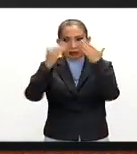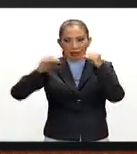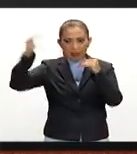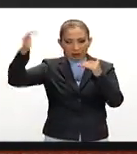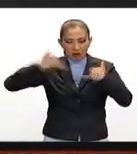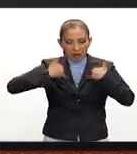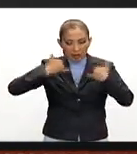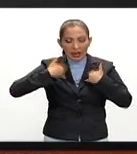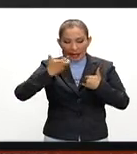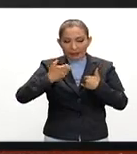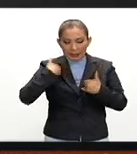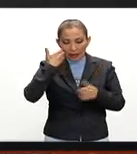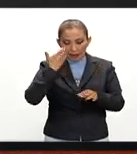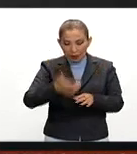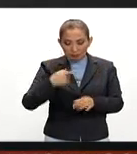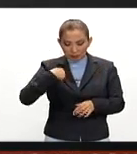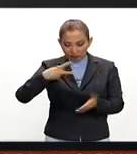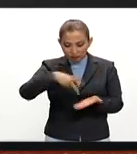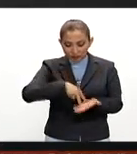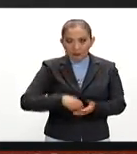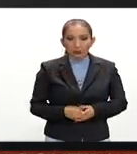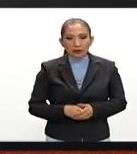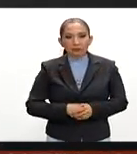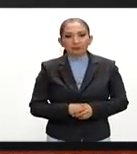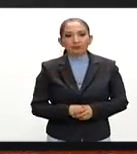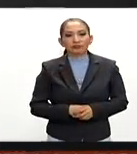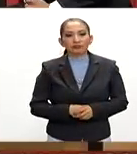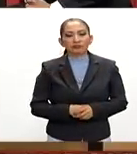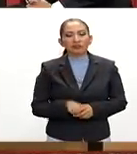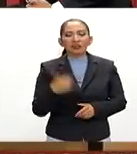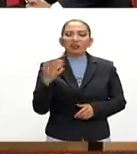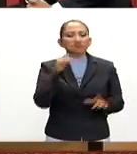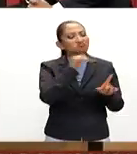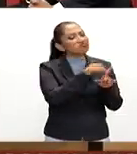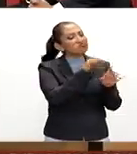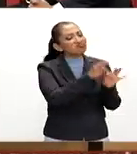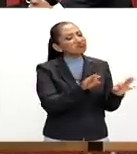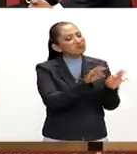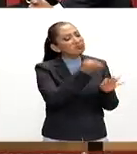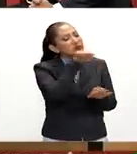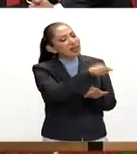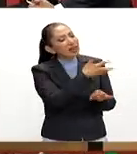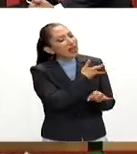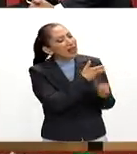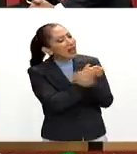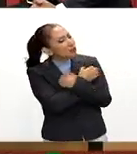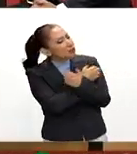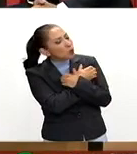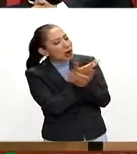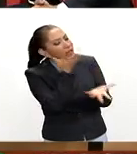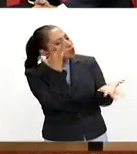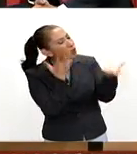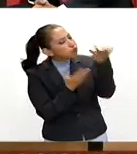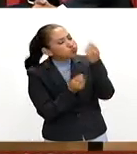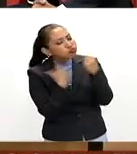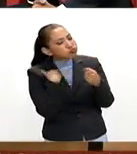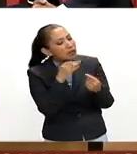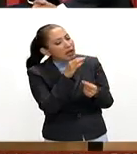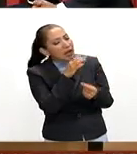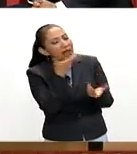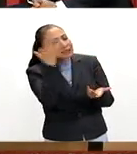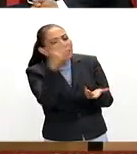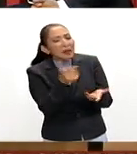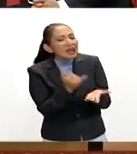esa es la intención de mi presencia el de hoy por supuesto Germán que tan importante es precisamente tener una educación llamemos el fiscal